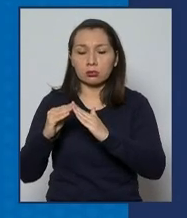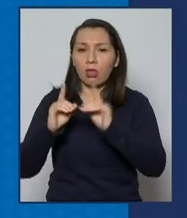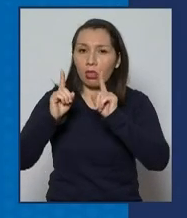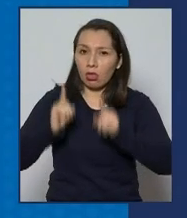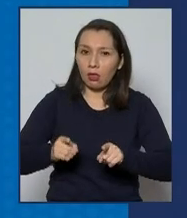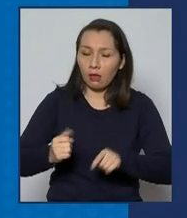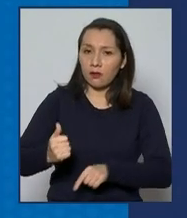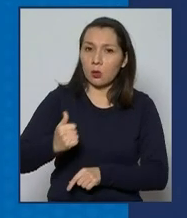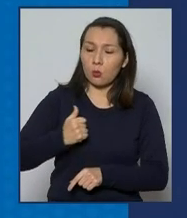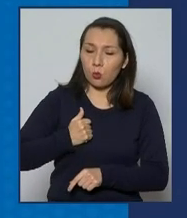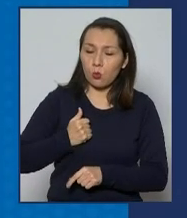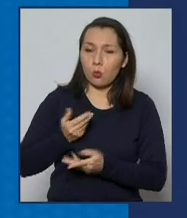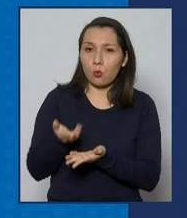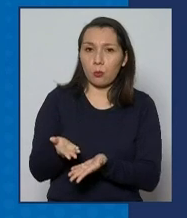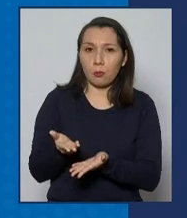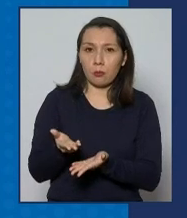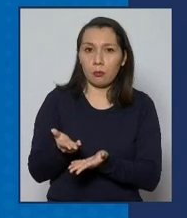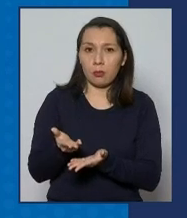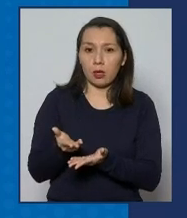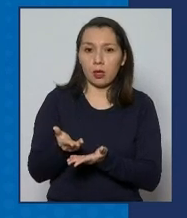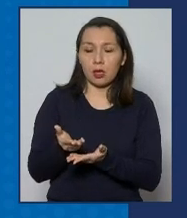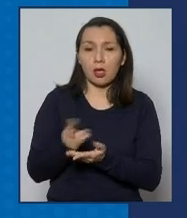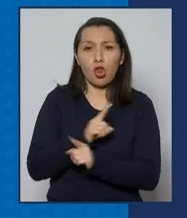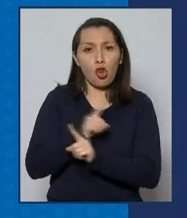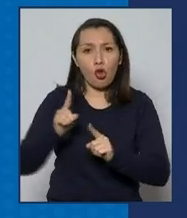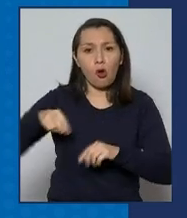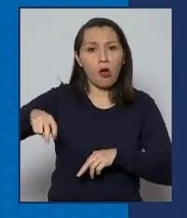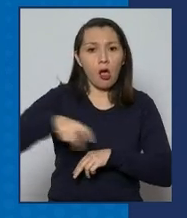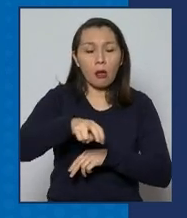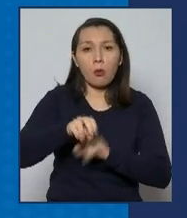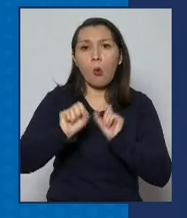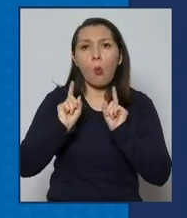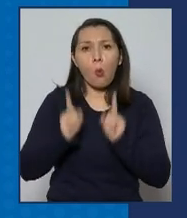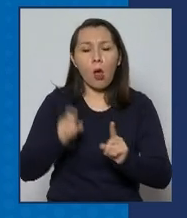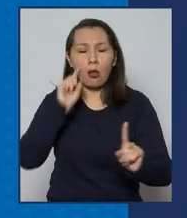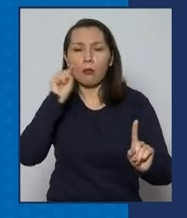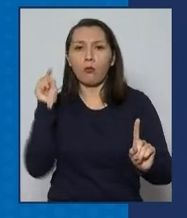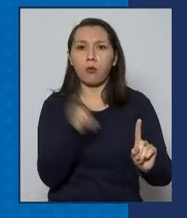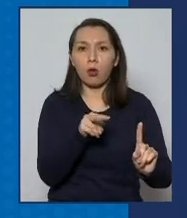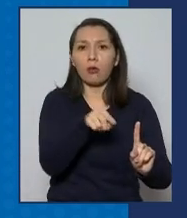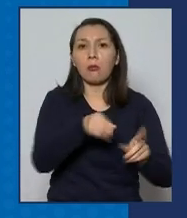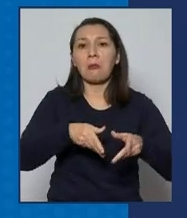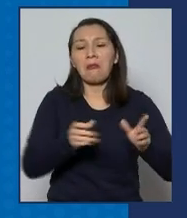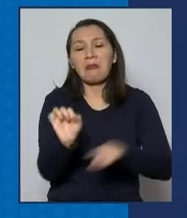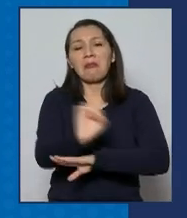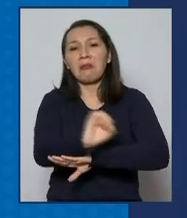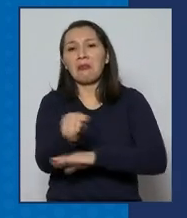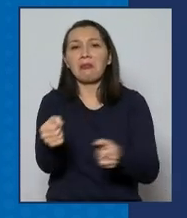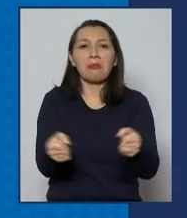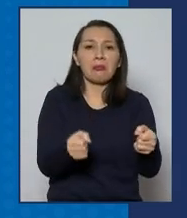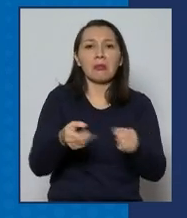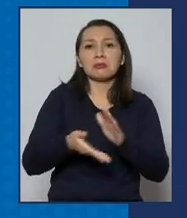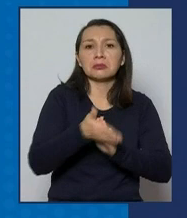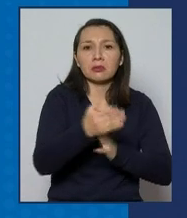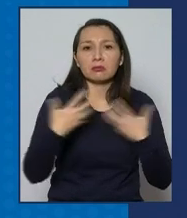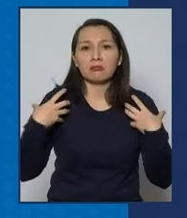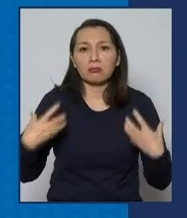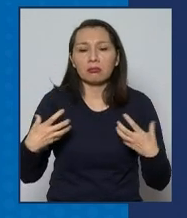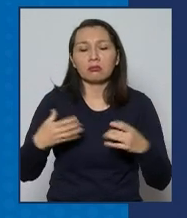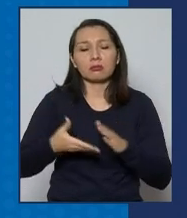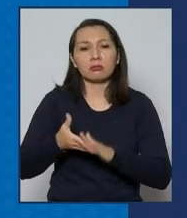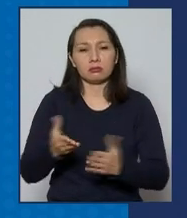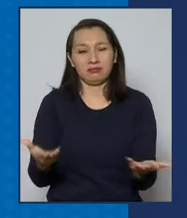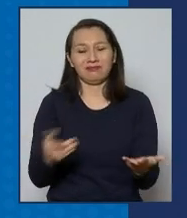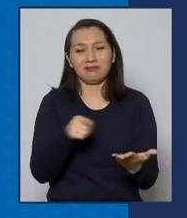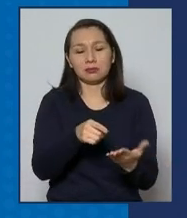debiendo estar fuera de circulación, han sido sorprendidas en la calle, manejando, y eso